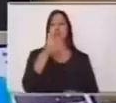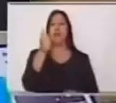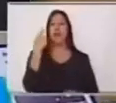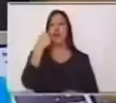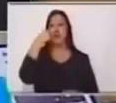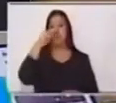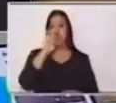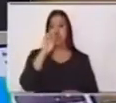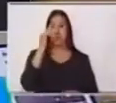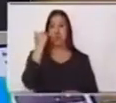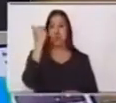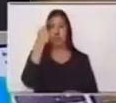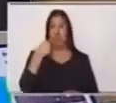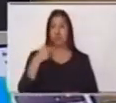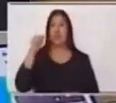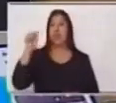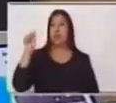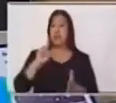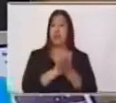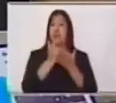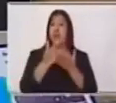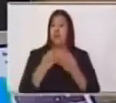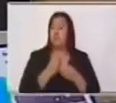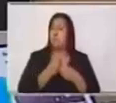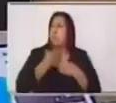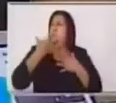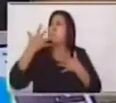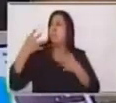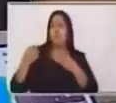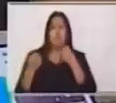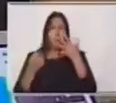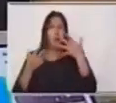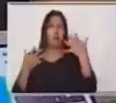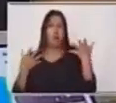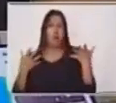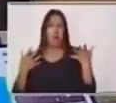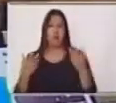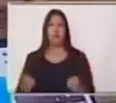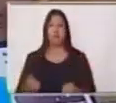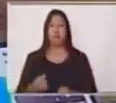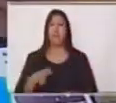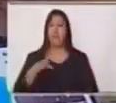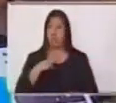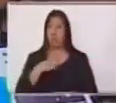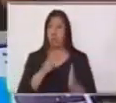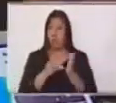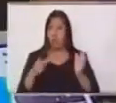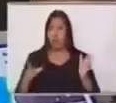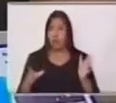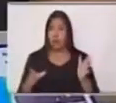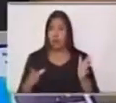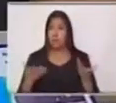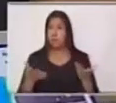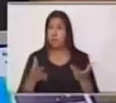¿Posee el lenguaje literario o no posee el lenguaje literario? Repasemos qué es el lenguaje literario.